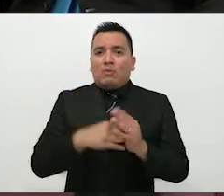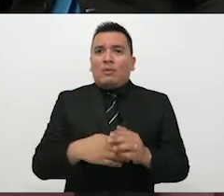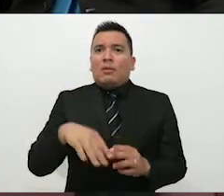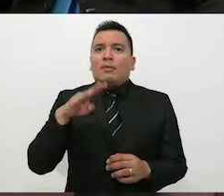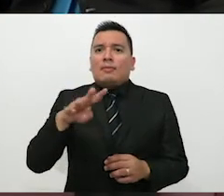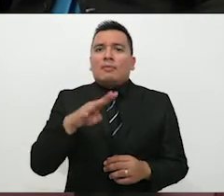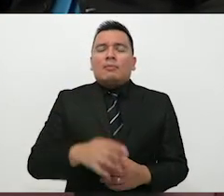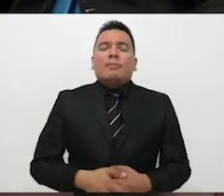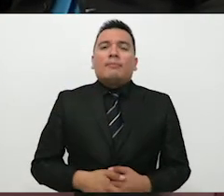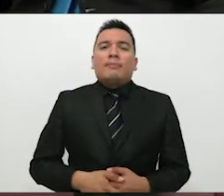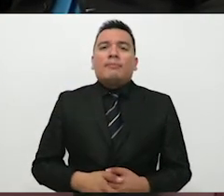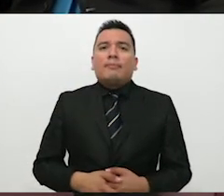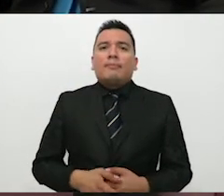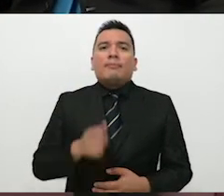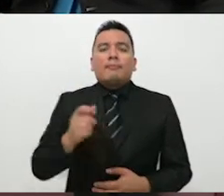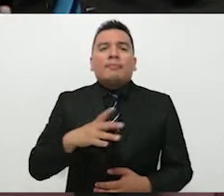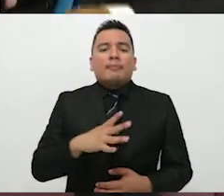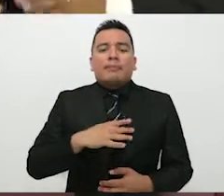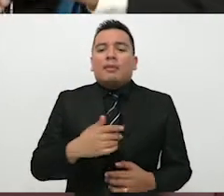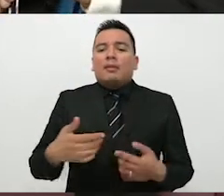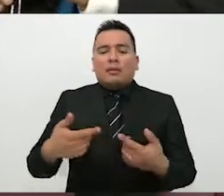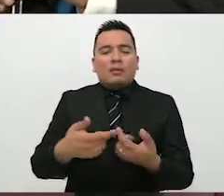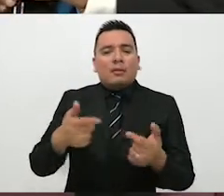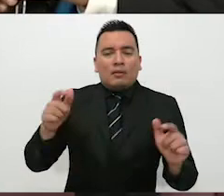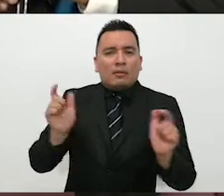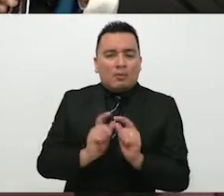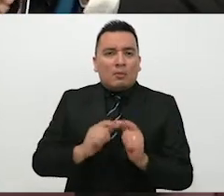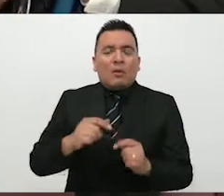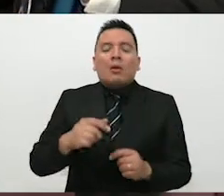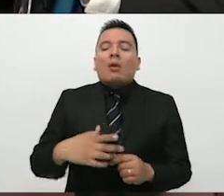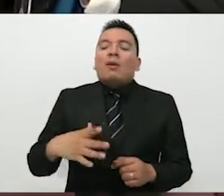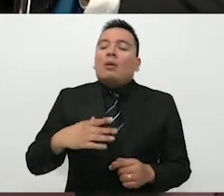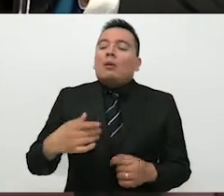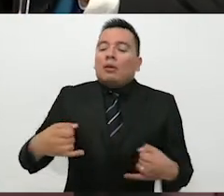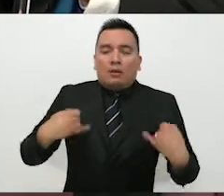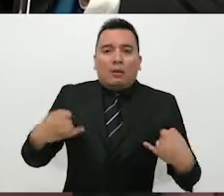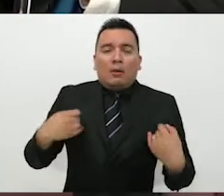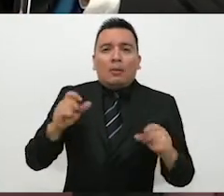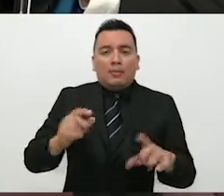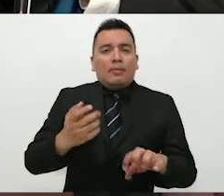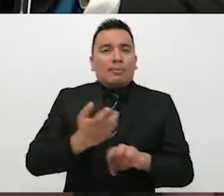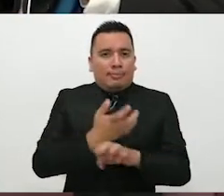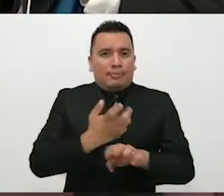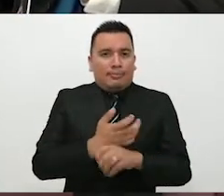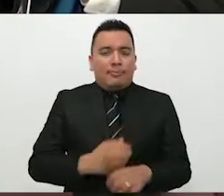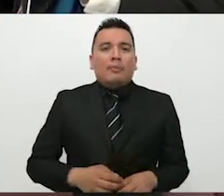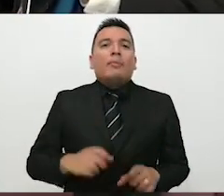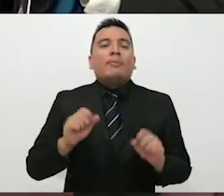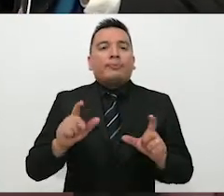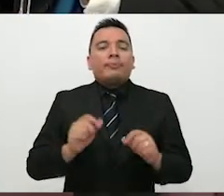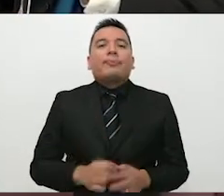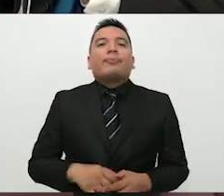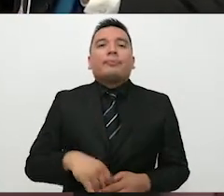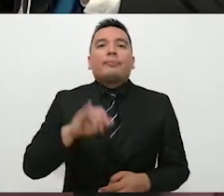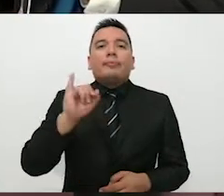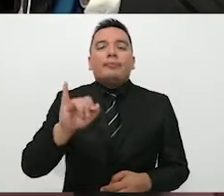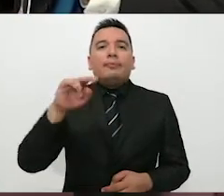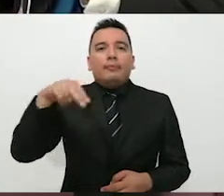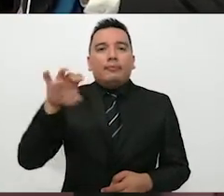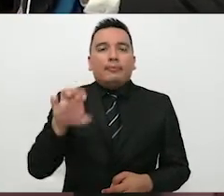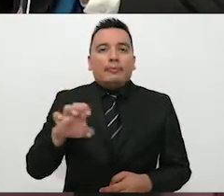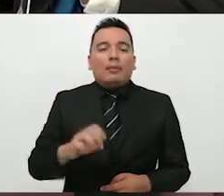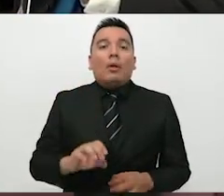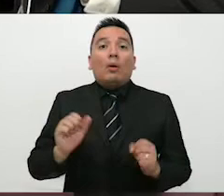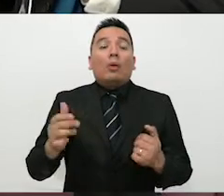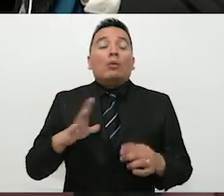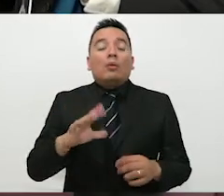programa que se está haciendo en coordinación con el Congreso del Estado, también con el Instituto Nacional Electoral y también con el apoyo de